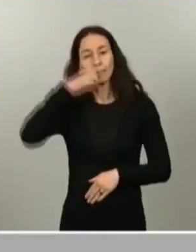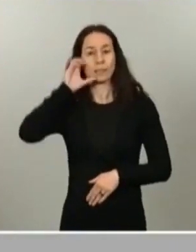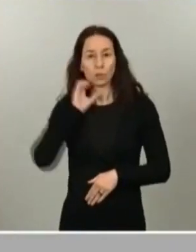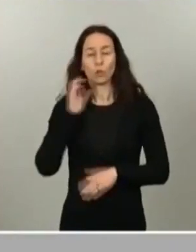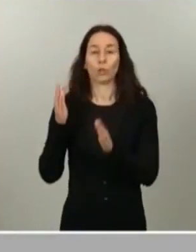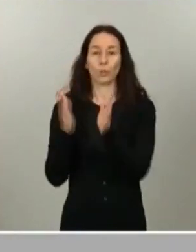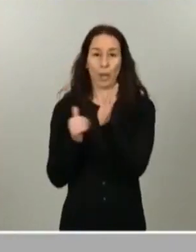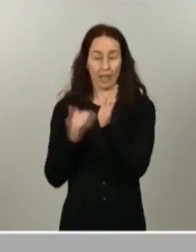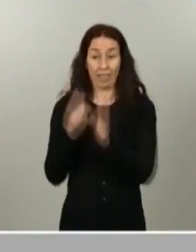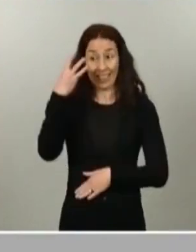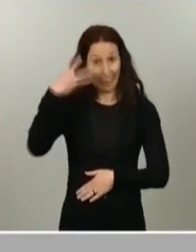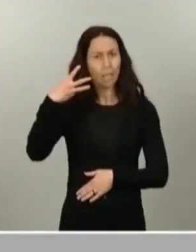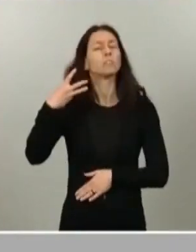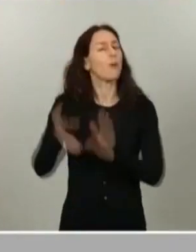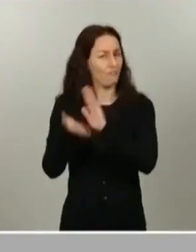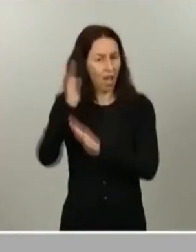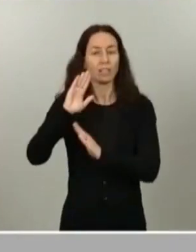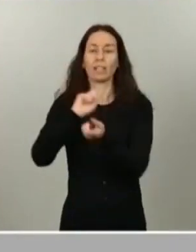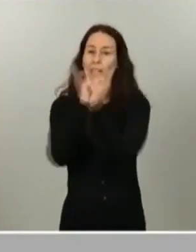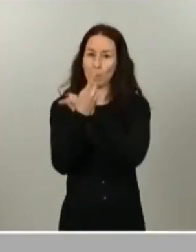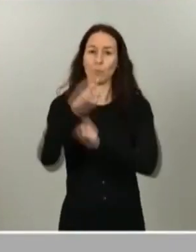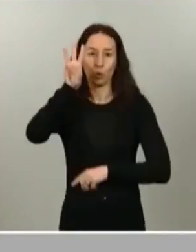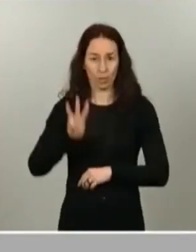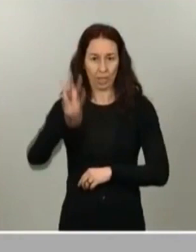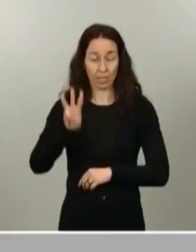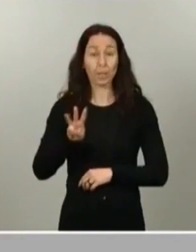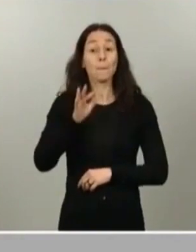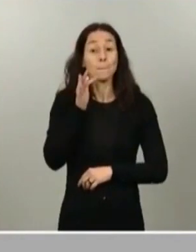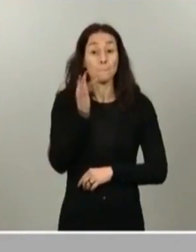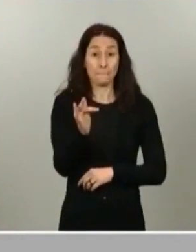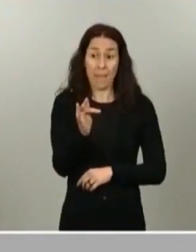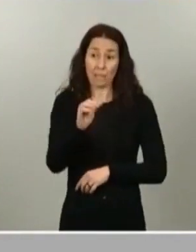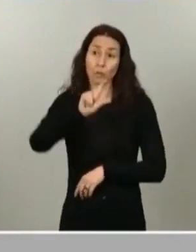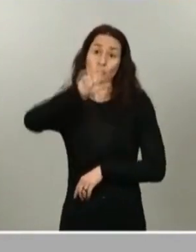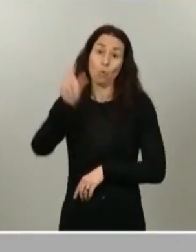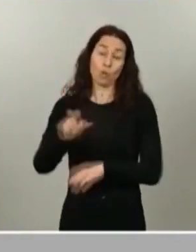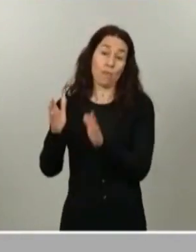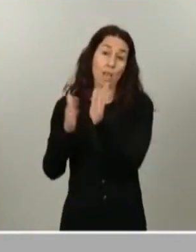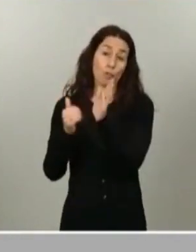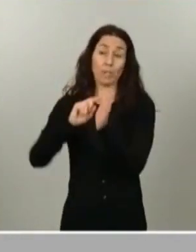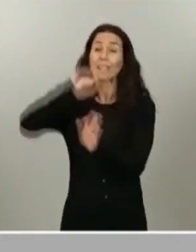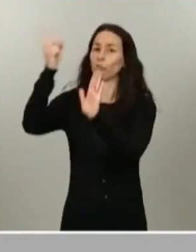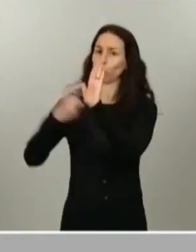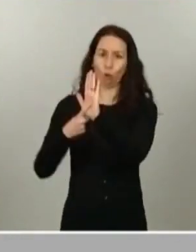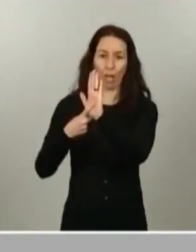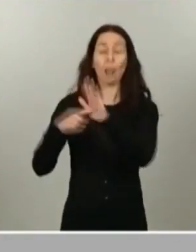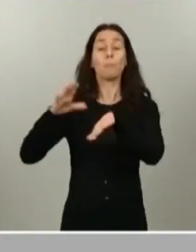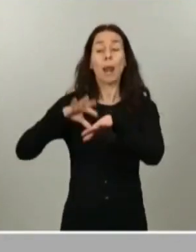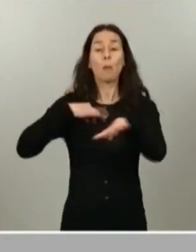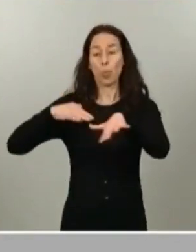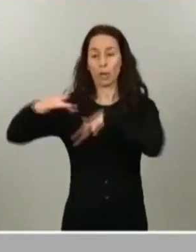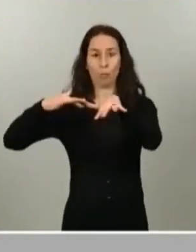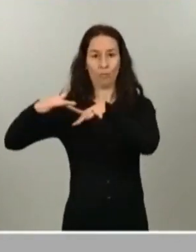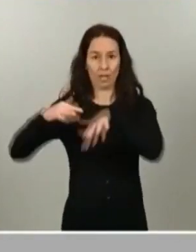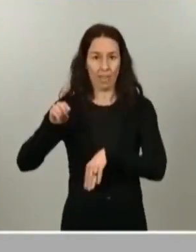de pasar, por lo tanto pasan. Y además, también toda la comunidad autónoma conforma una unidad territorial para la movilidad. Extremadura